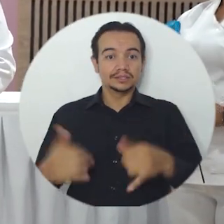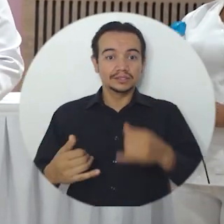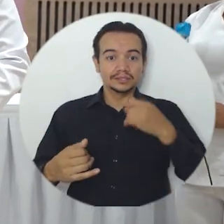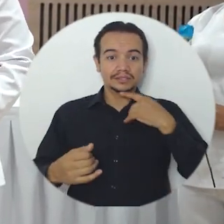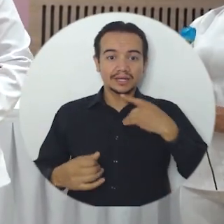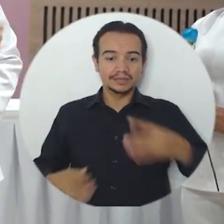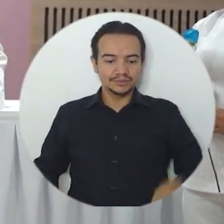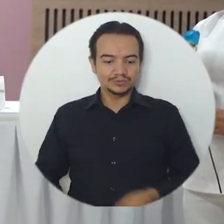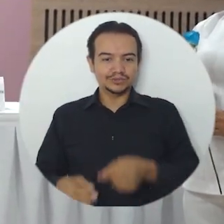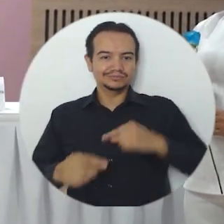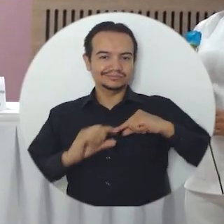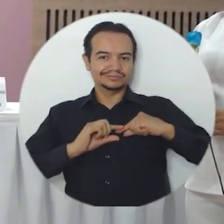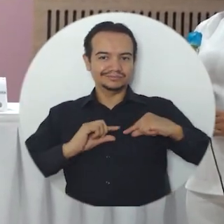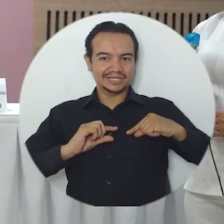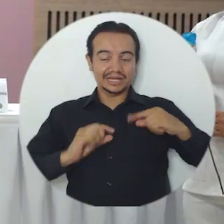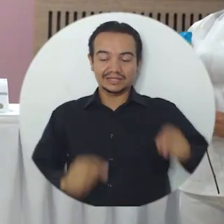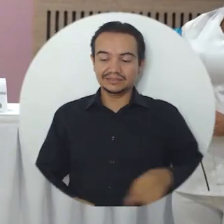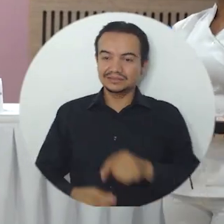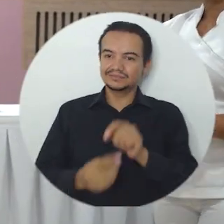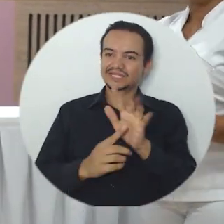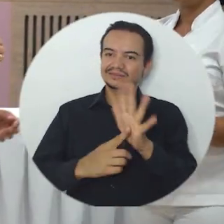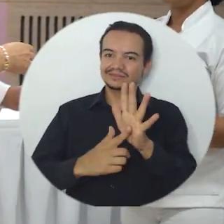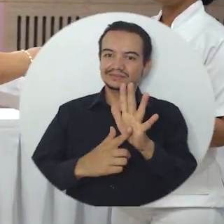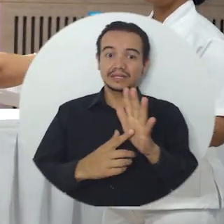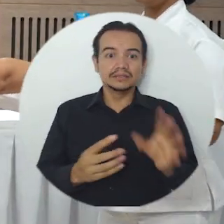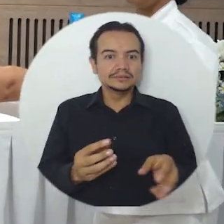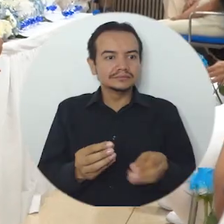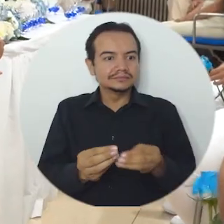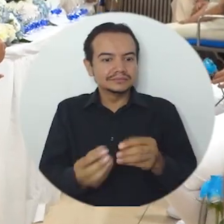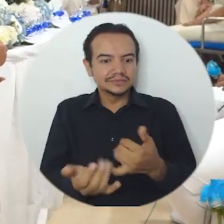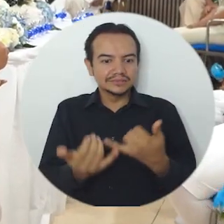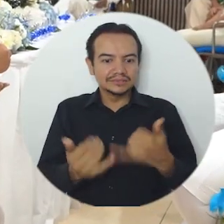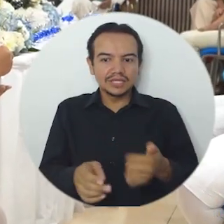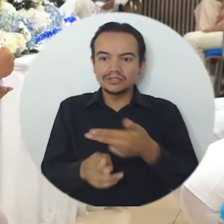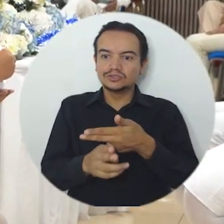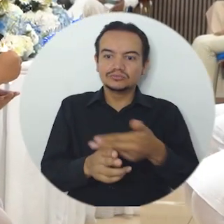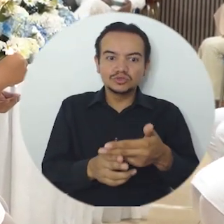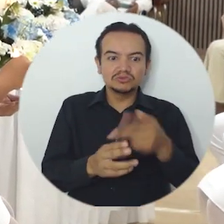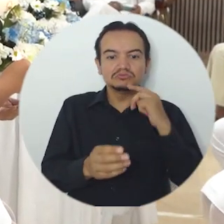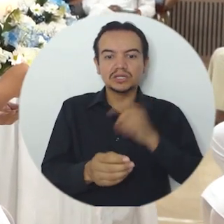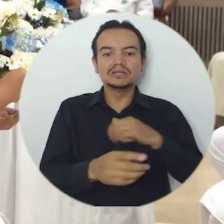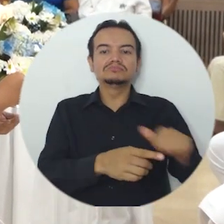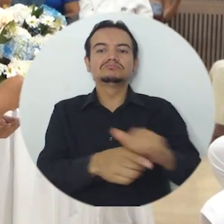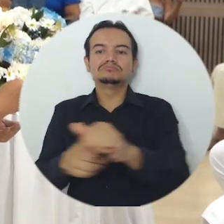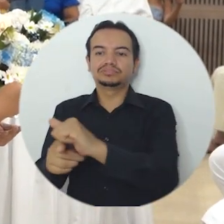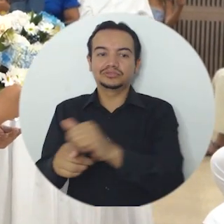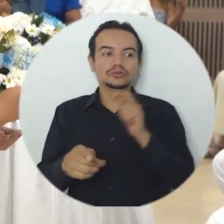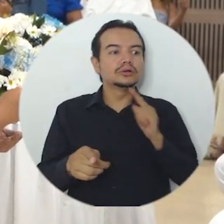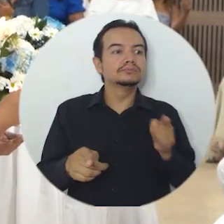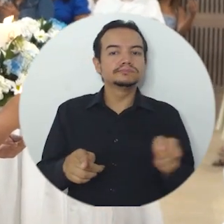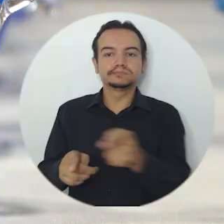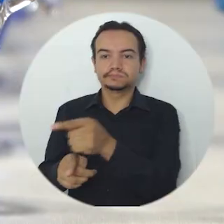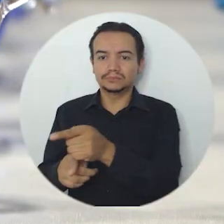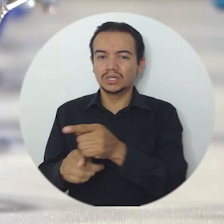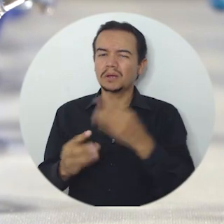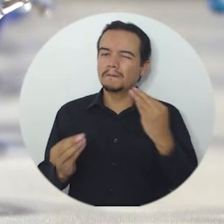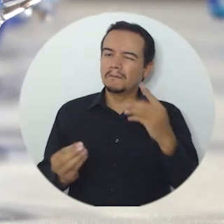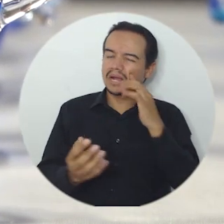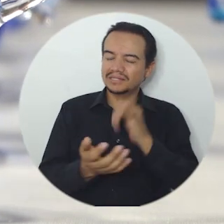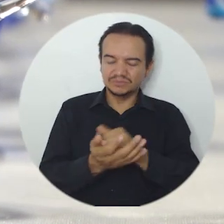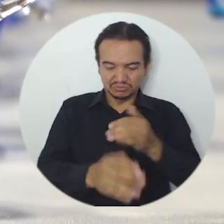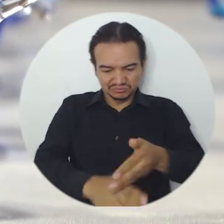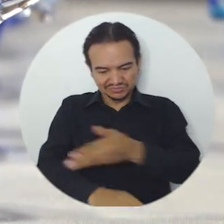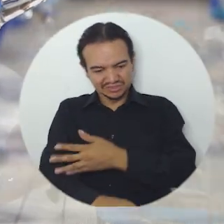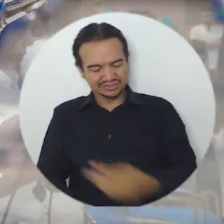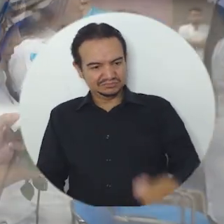recibir las tocas y las placas, los estudiantes emprenden la última etapa de su formación en instituciones clínicas y comunitarias, confiados en que